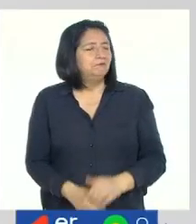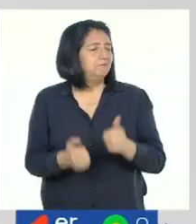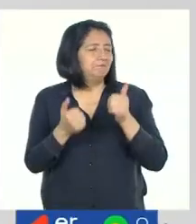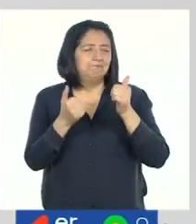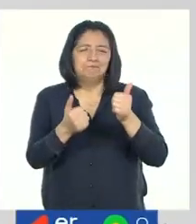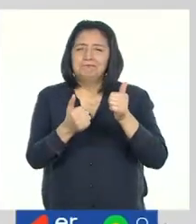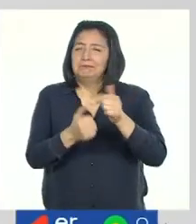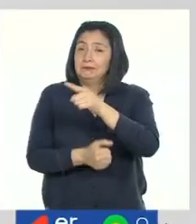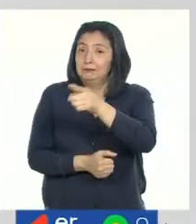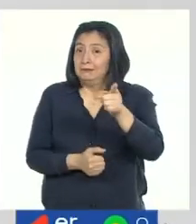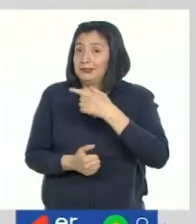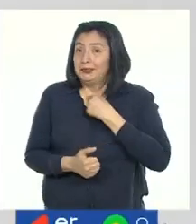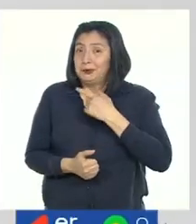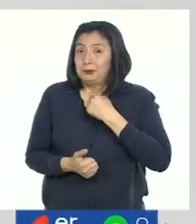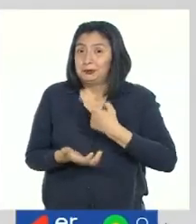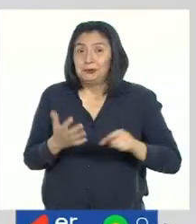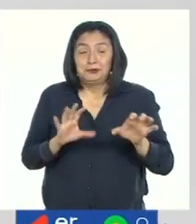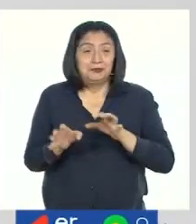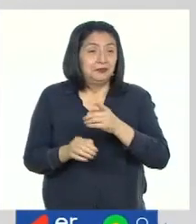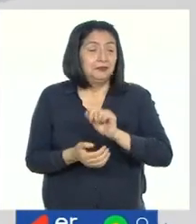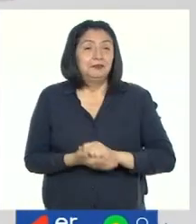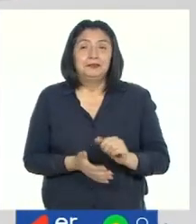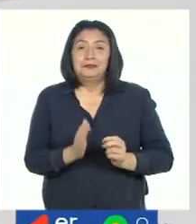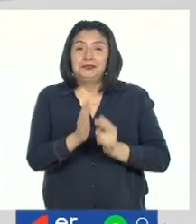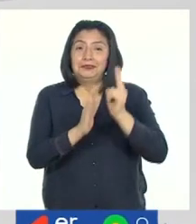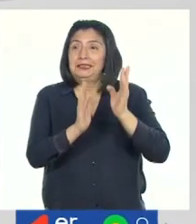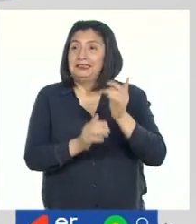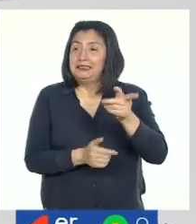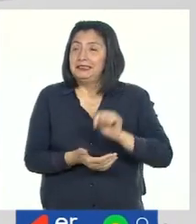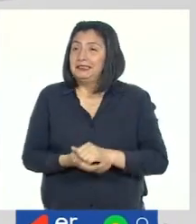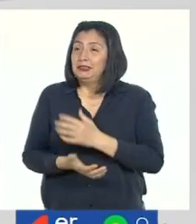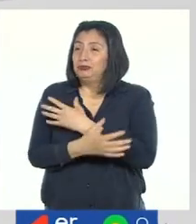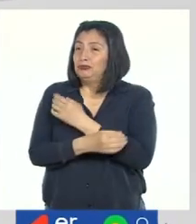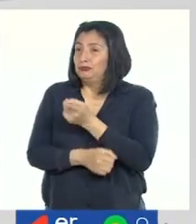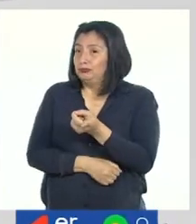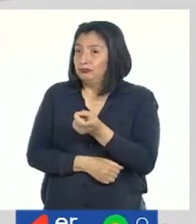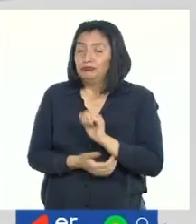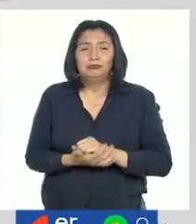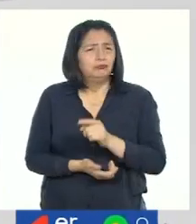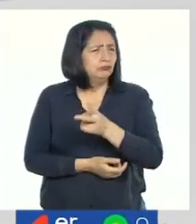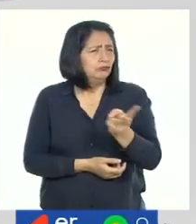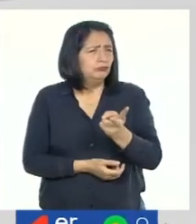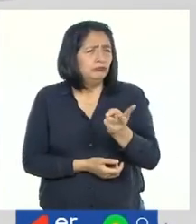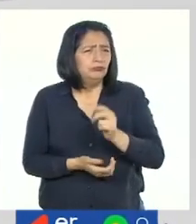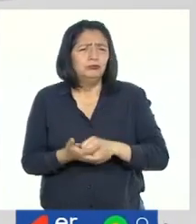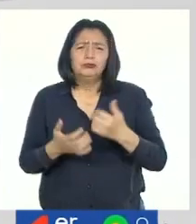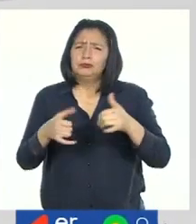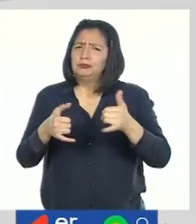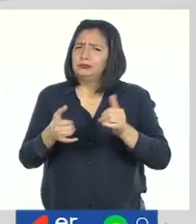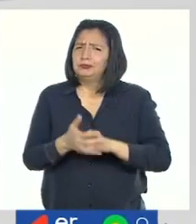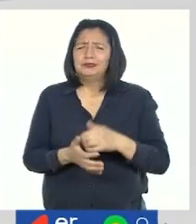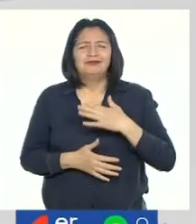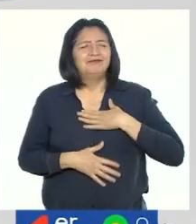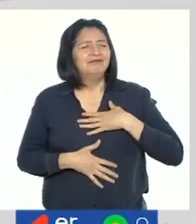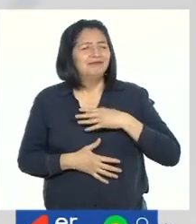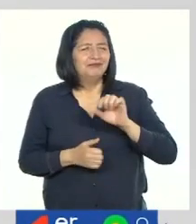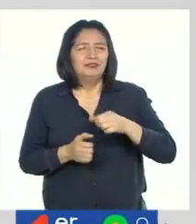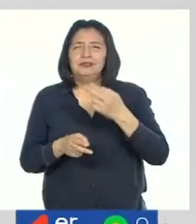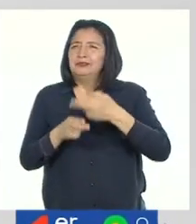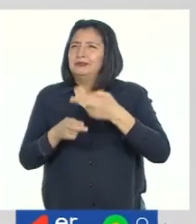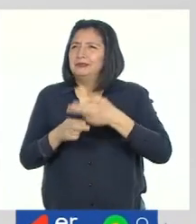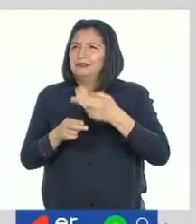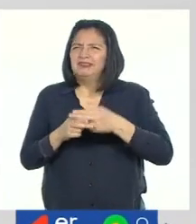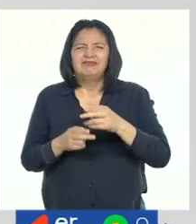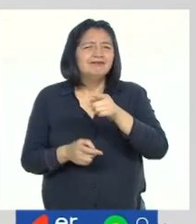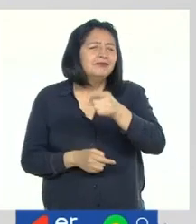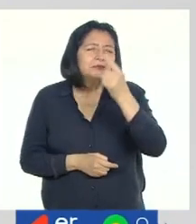¡Genial! ¿Les gustó la actividad que realizaron Anita, el astronauta y Osito? Ellos realizaron un juego muy divertido llamado